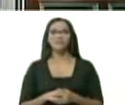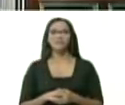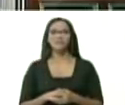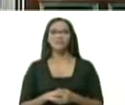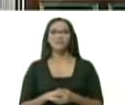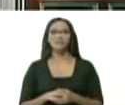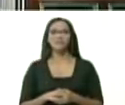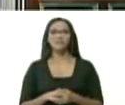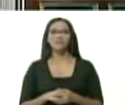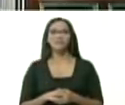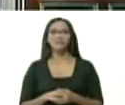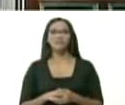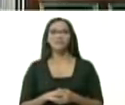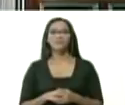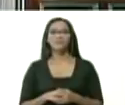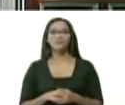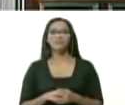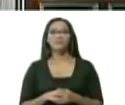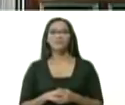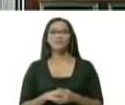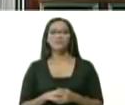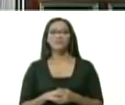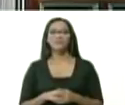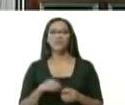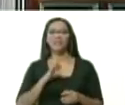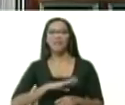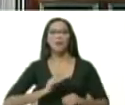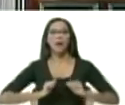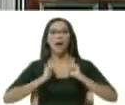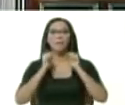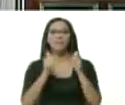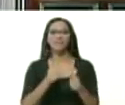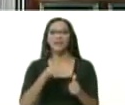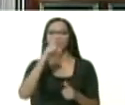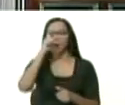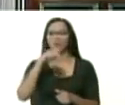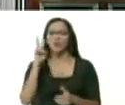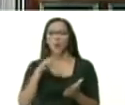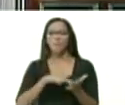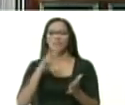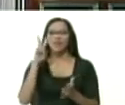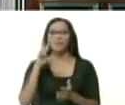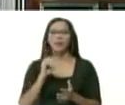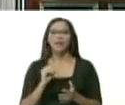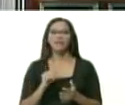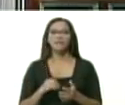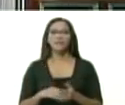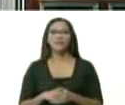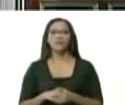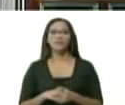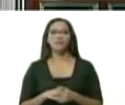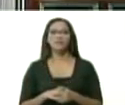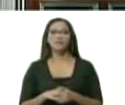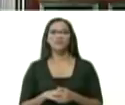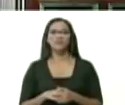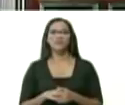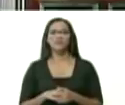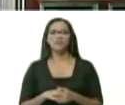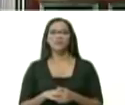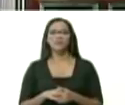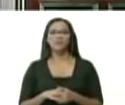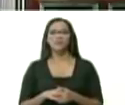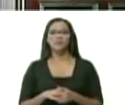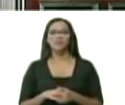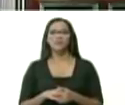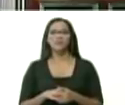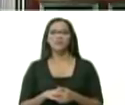Estamos ahora empezando el año 2020 trabajando intensamente